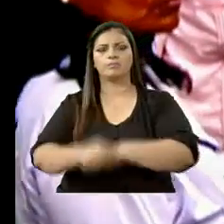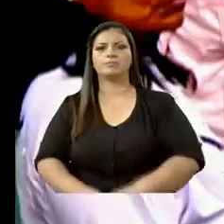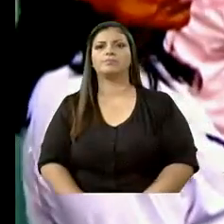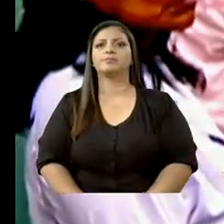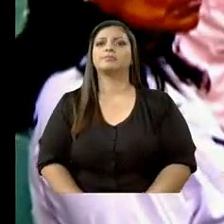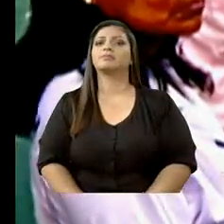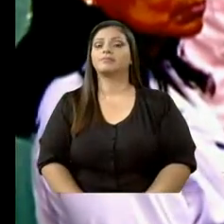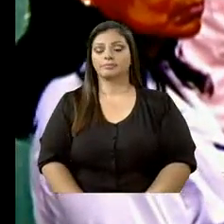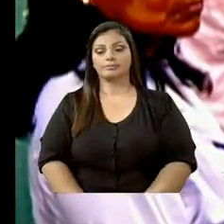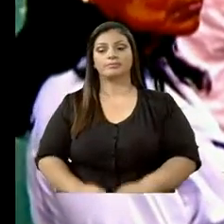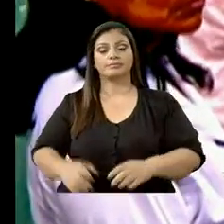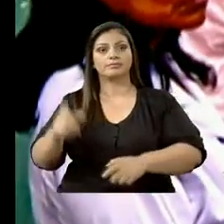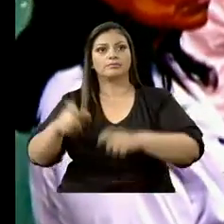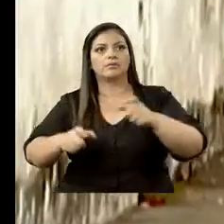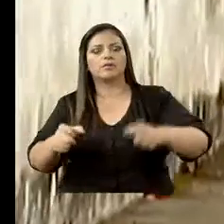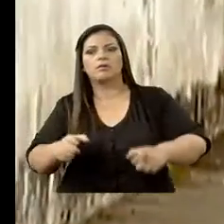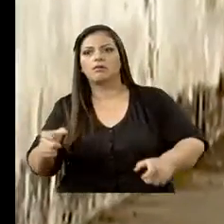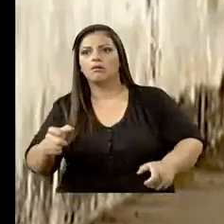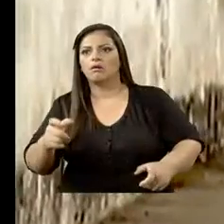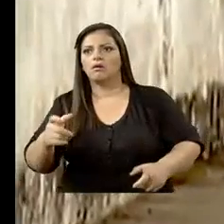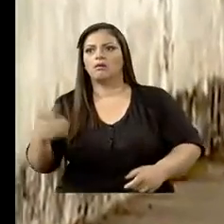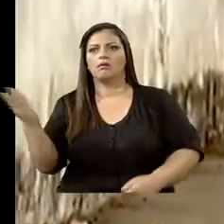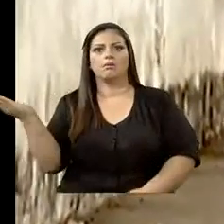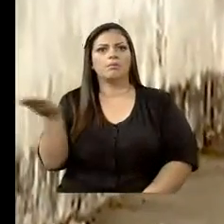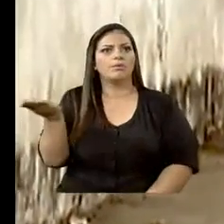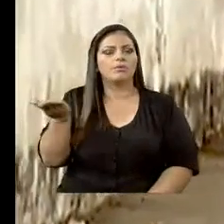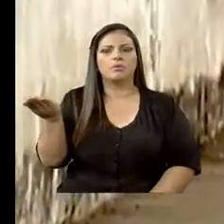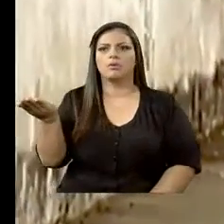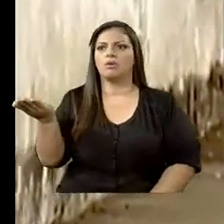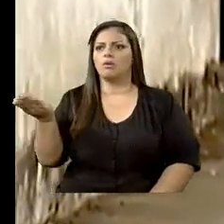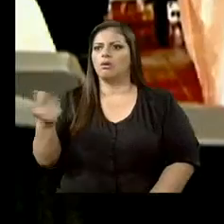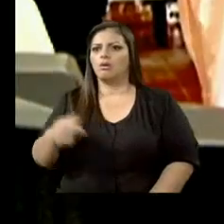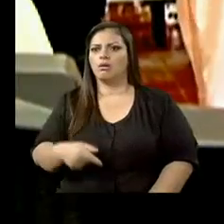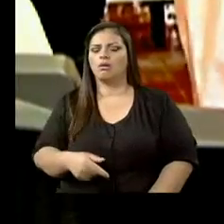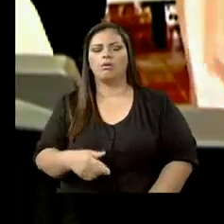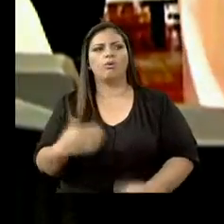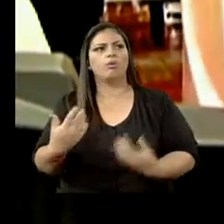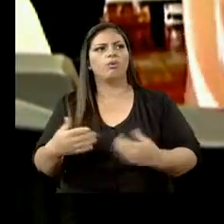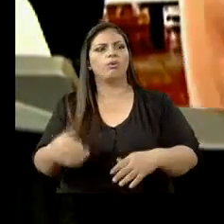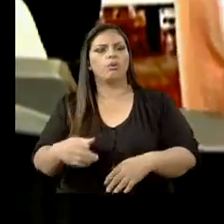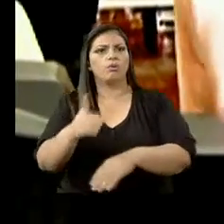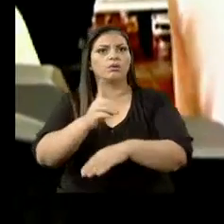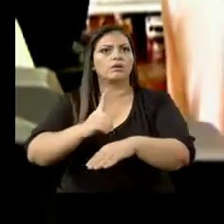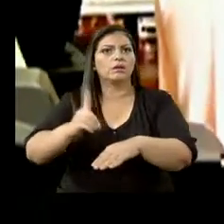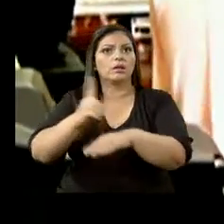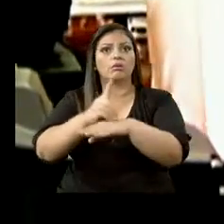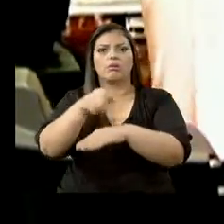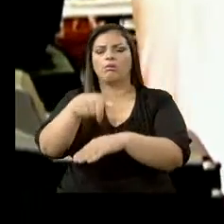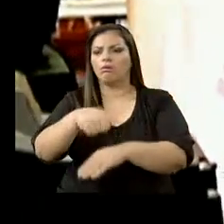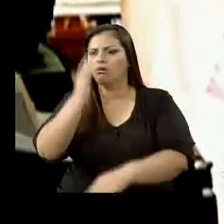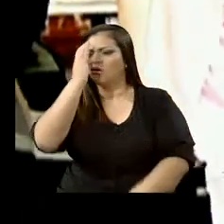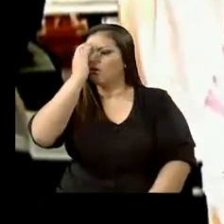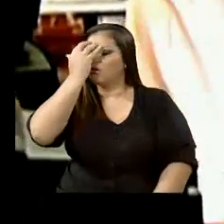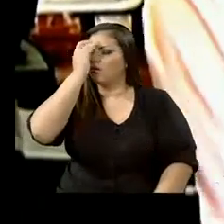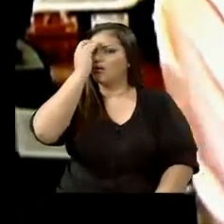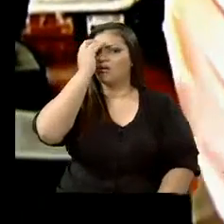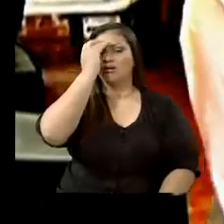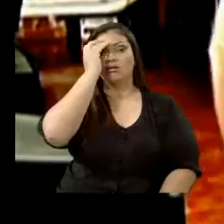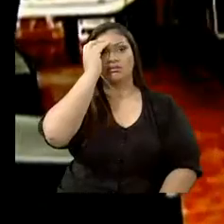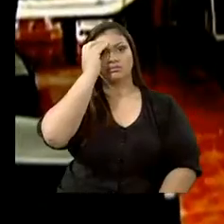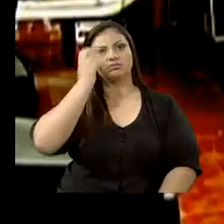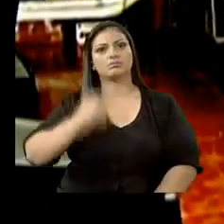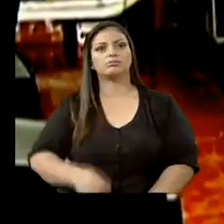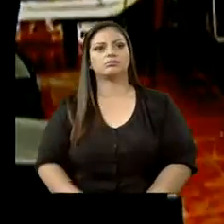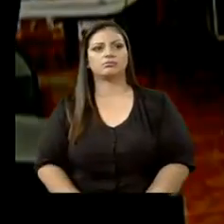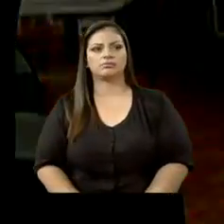ha causado temor y preocupación entre maestros y padres de familia. La directora enumera todo lo que se han llevado los antisociales